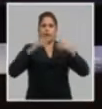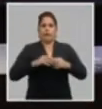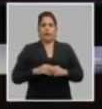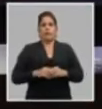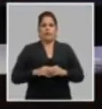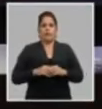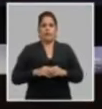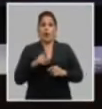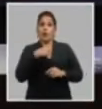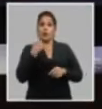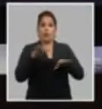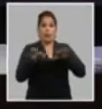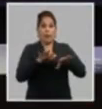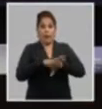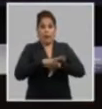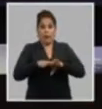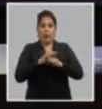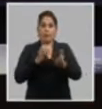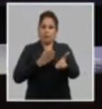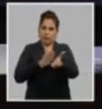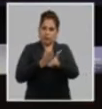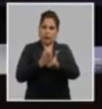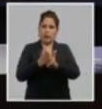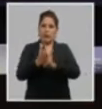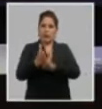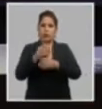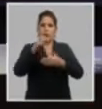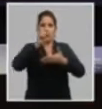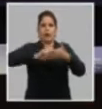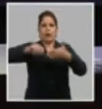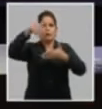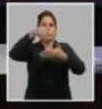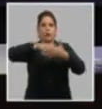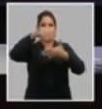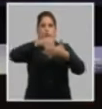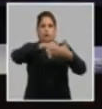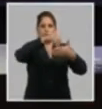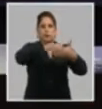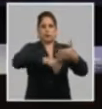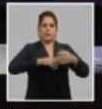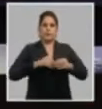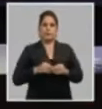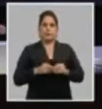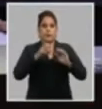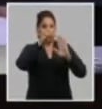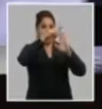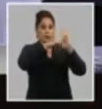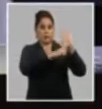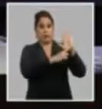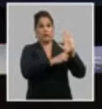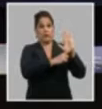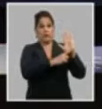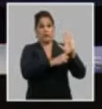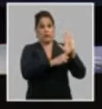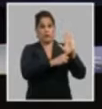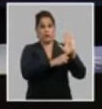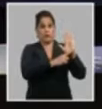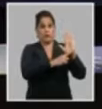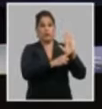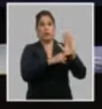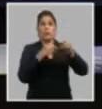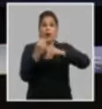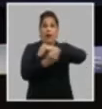Estamos listos para proceder a la votación de la resolución para